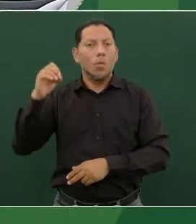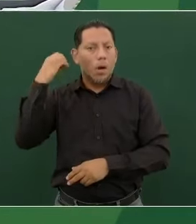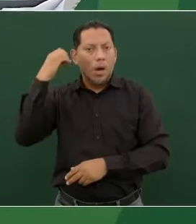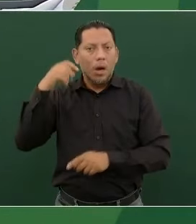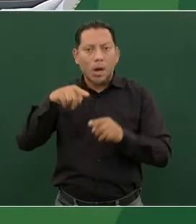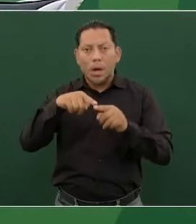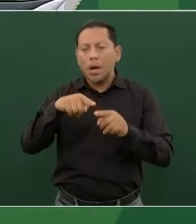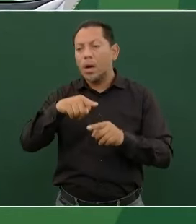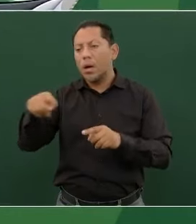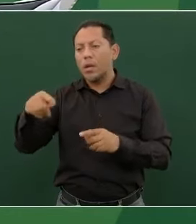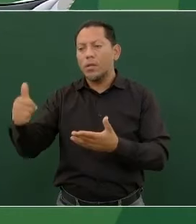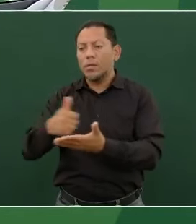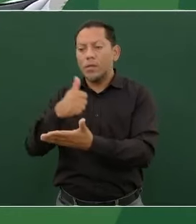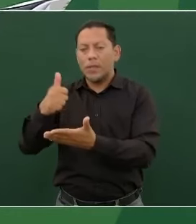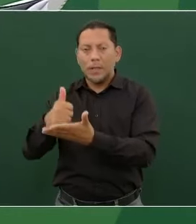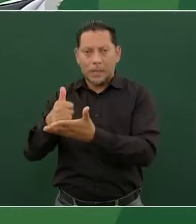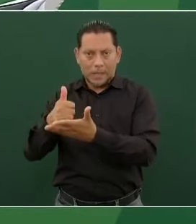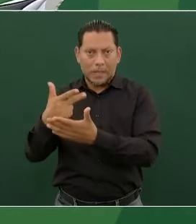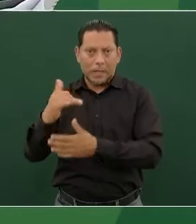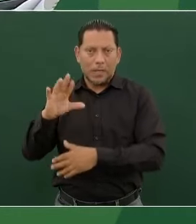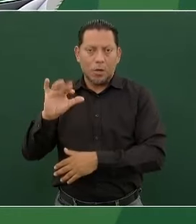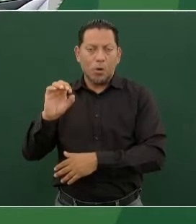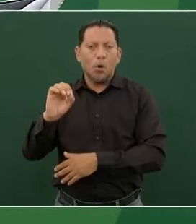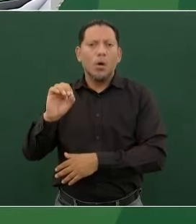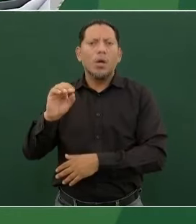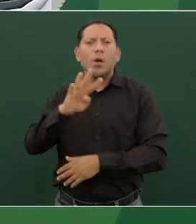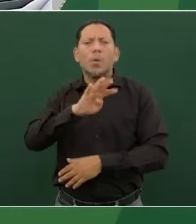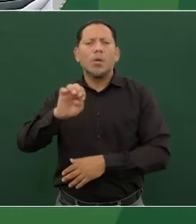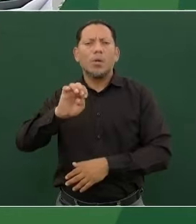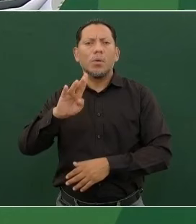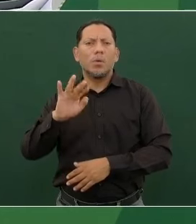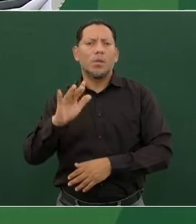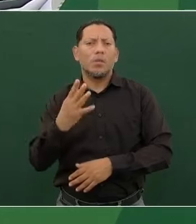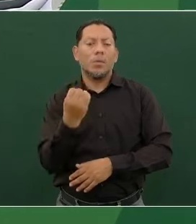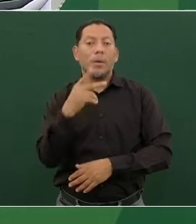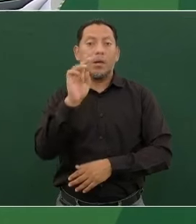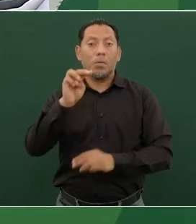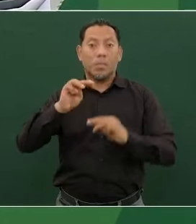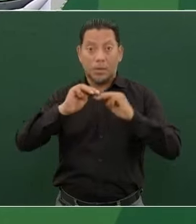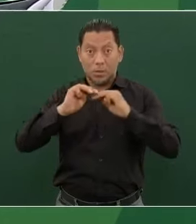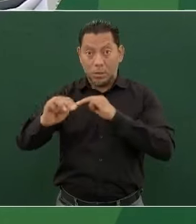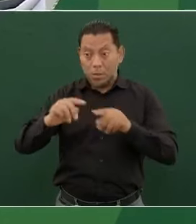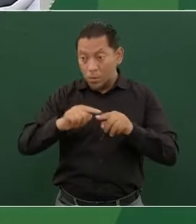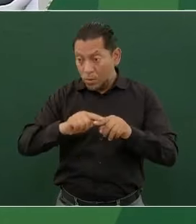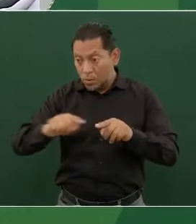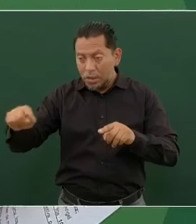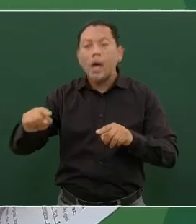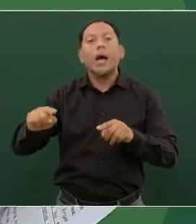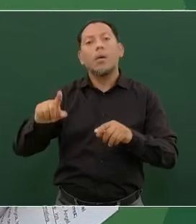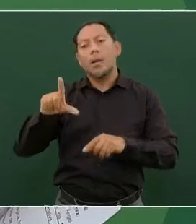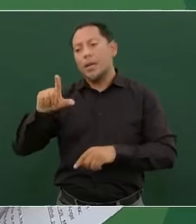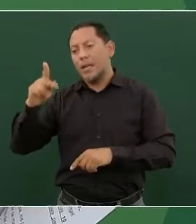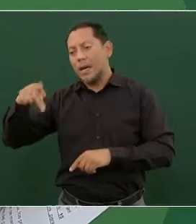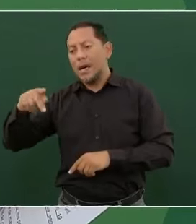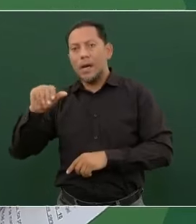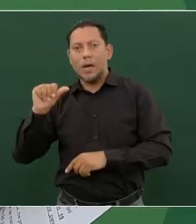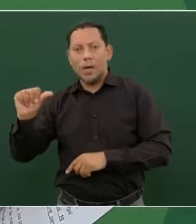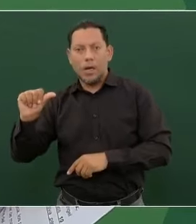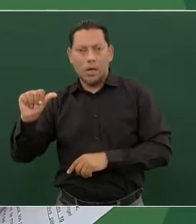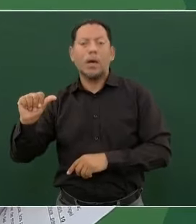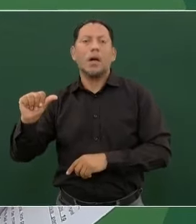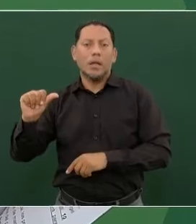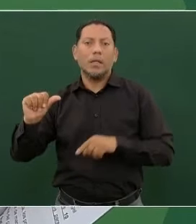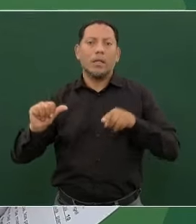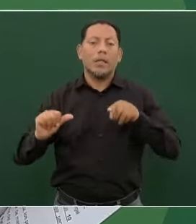a Ciudad Hidalgo, Chiapas, con longitud de 459 kilómetros, y la línea K de los